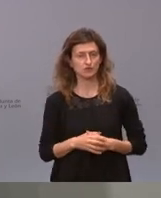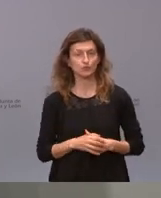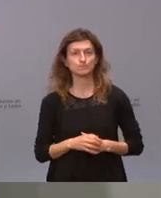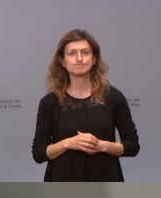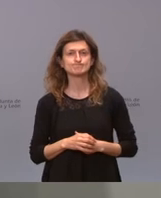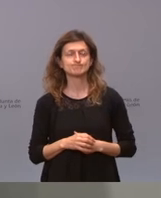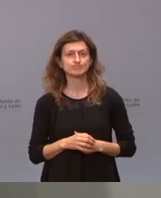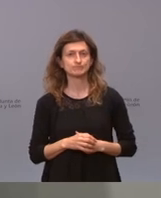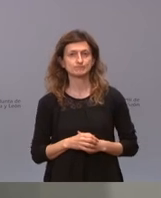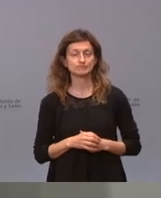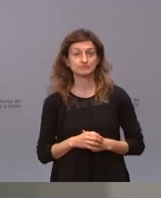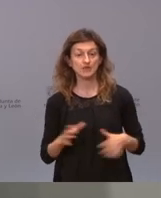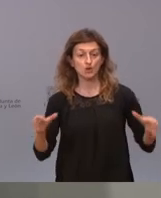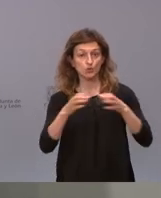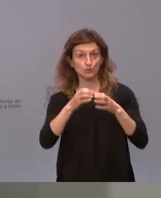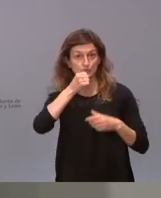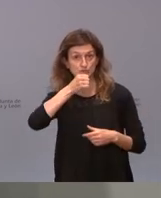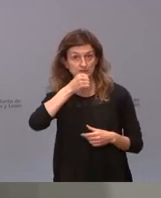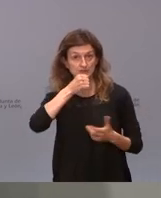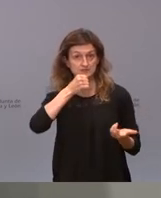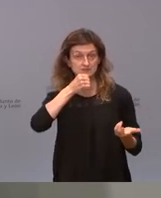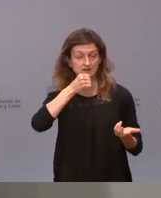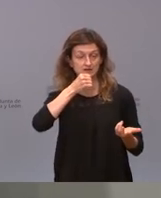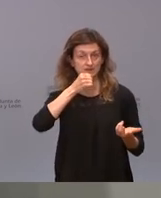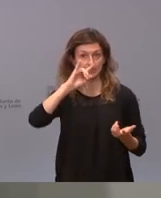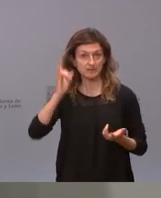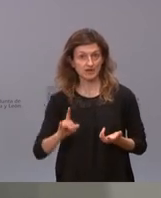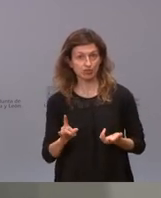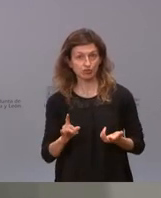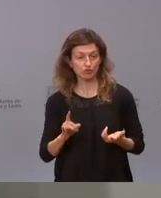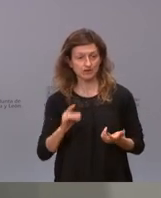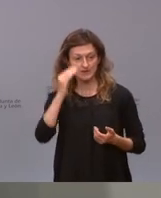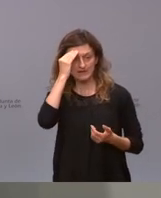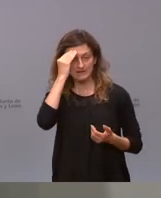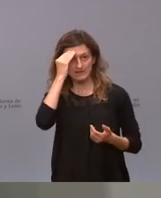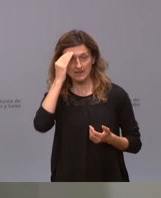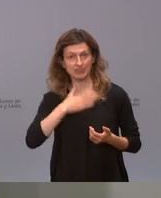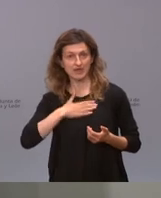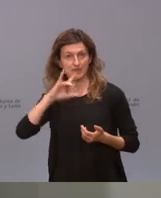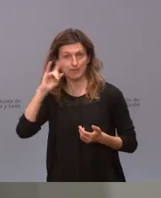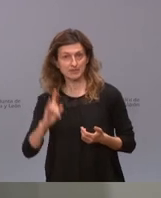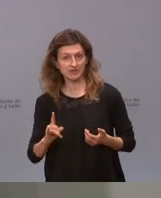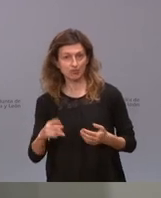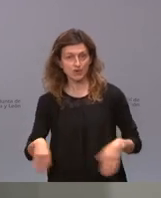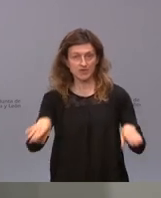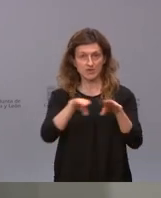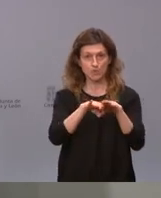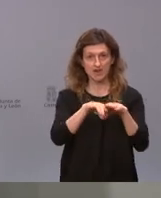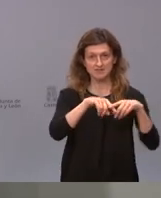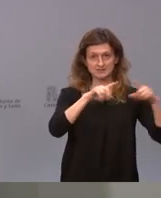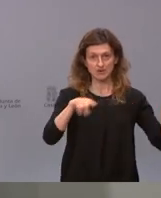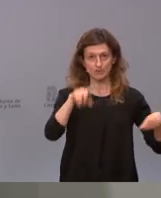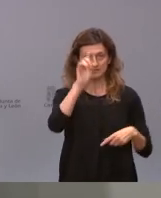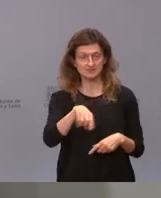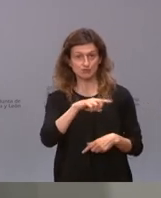es si el partido socialista del Bierzo cree que los ciudadanos del Bierzo son iguales a los de Segovia